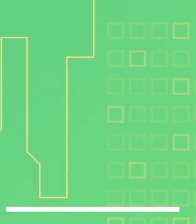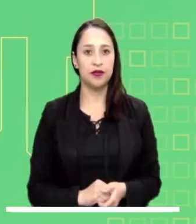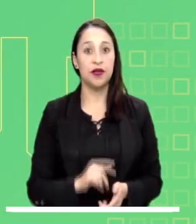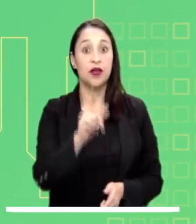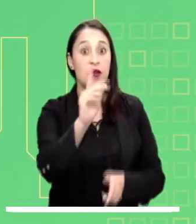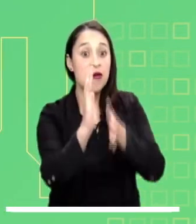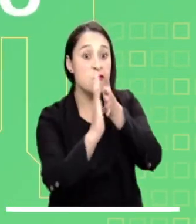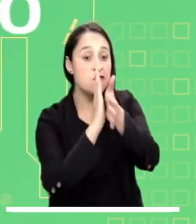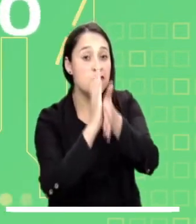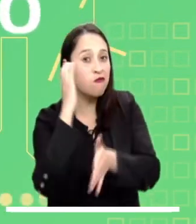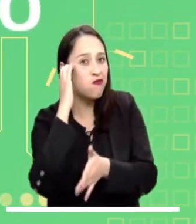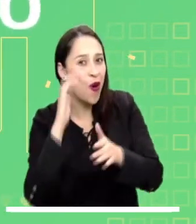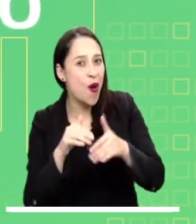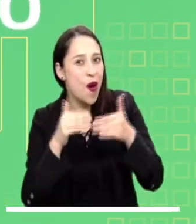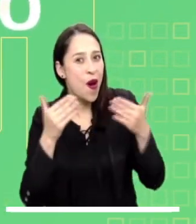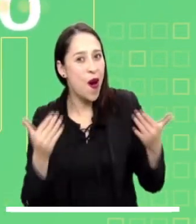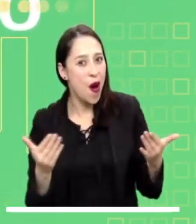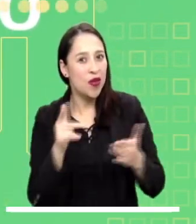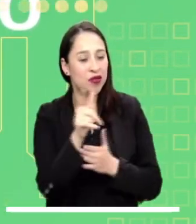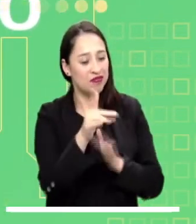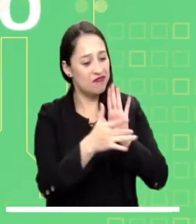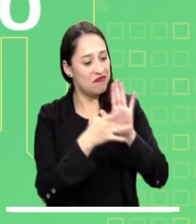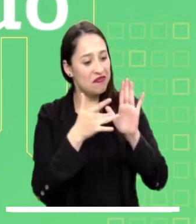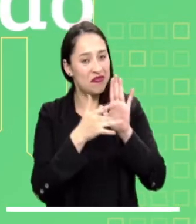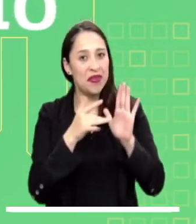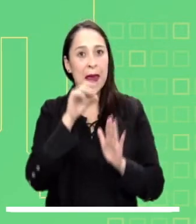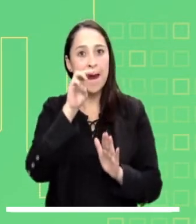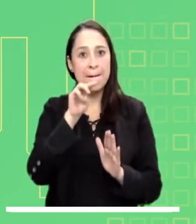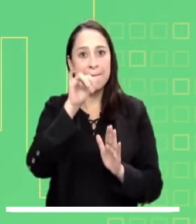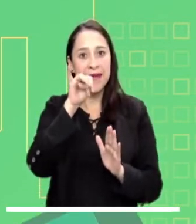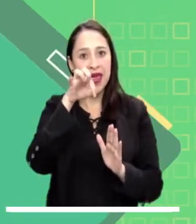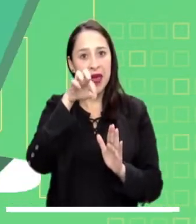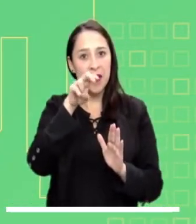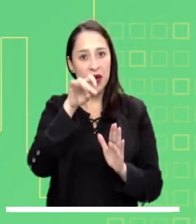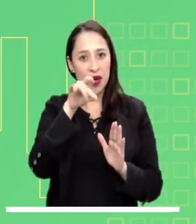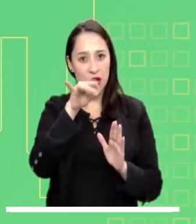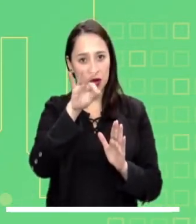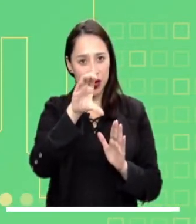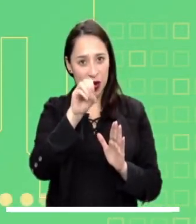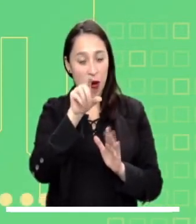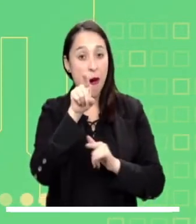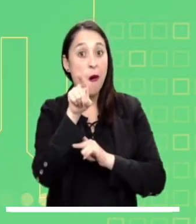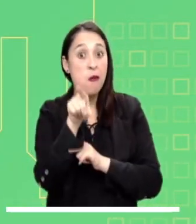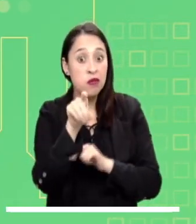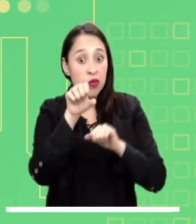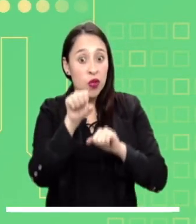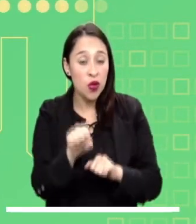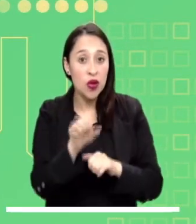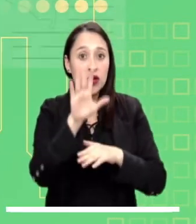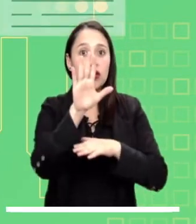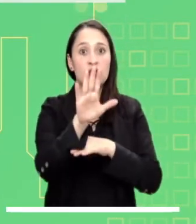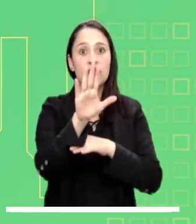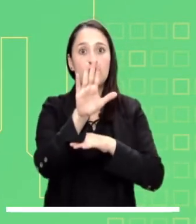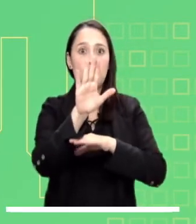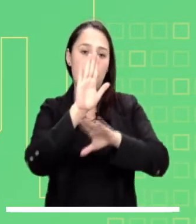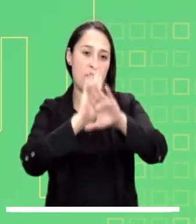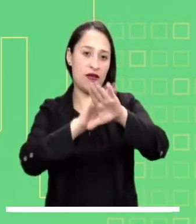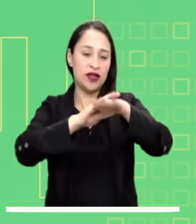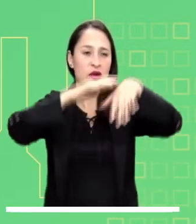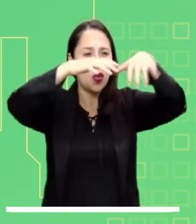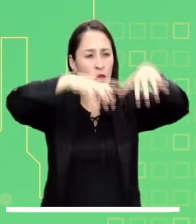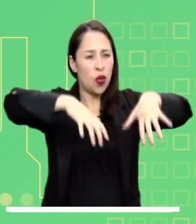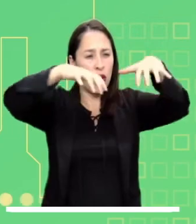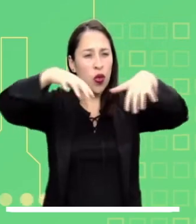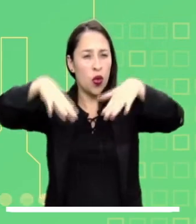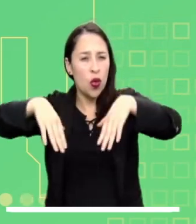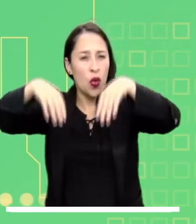Manténgase bien informado y en tiempo real a través de nuestra aplicación Mi Pronóstico. Consulte los pronósticos del